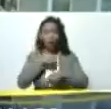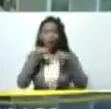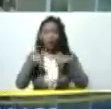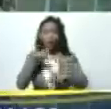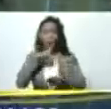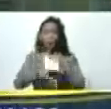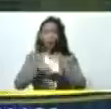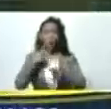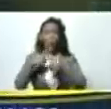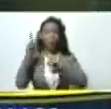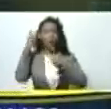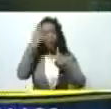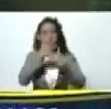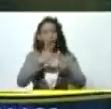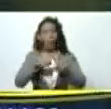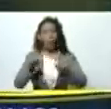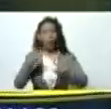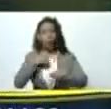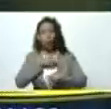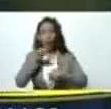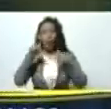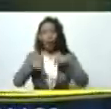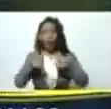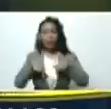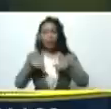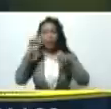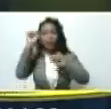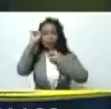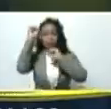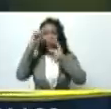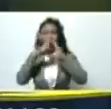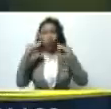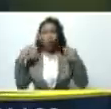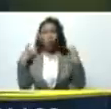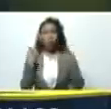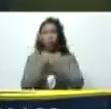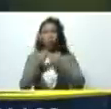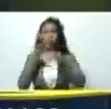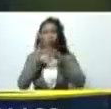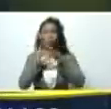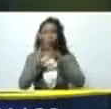cumpliendo otras instrucciones pero nosotros aquí venceremos todos unidos